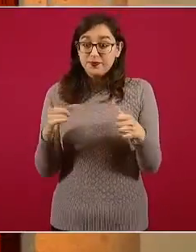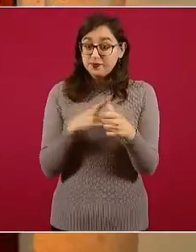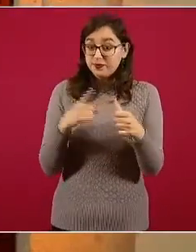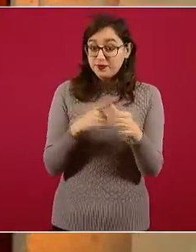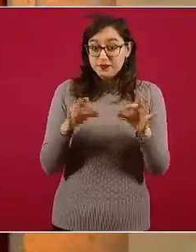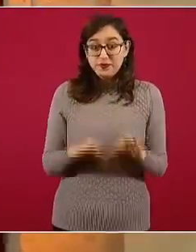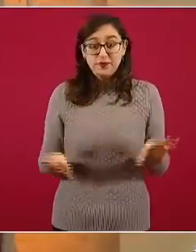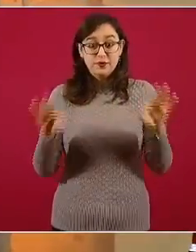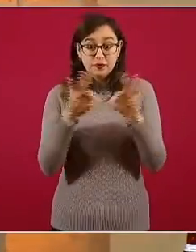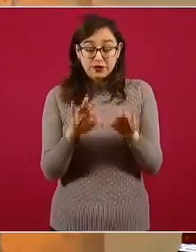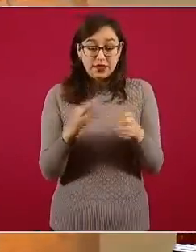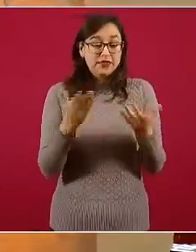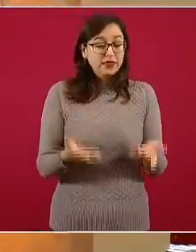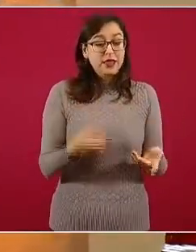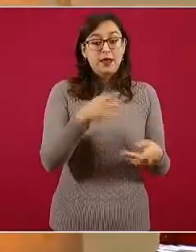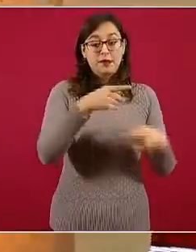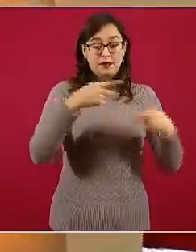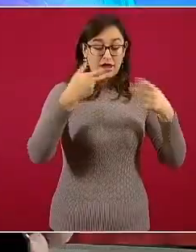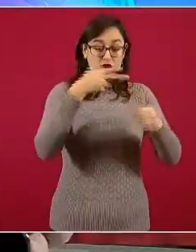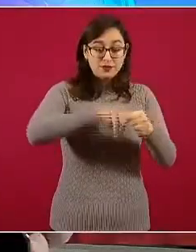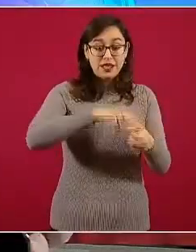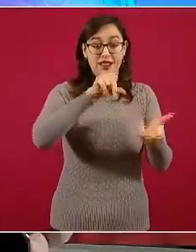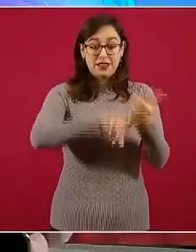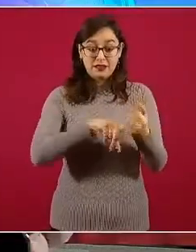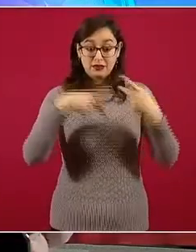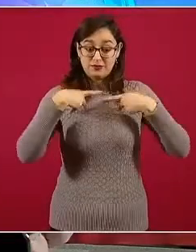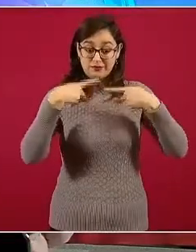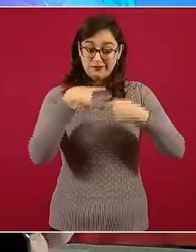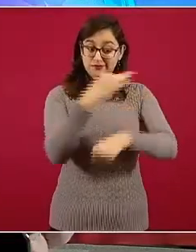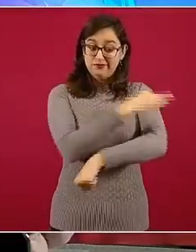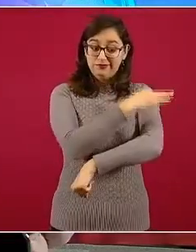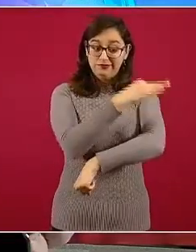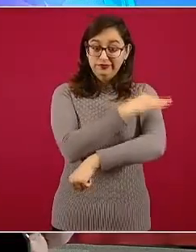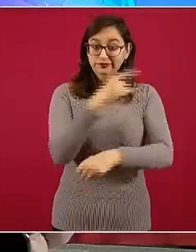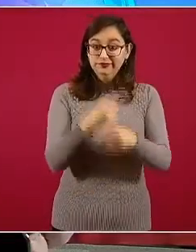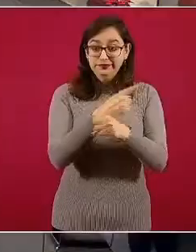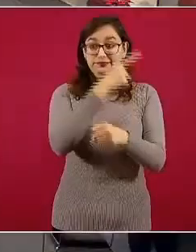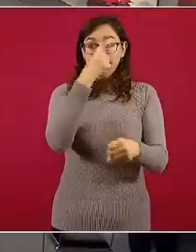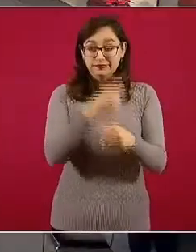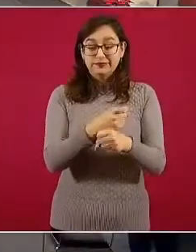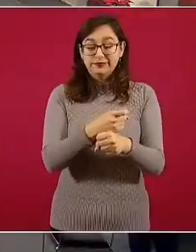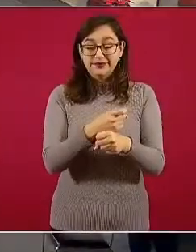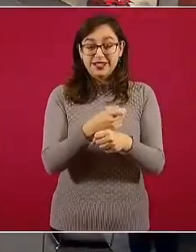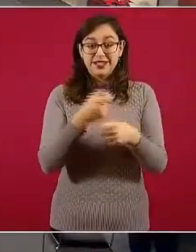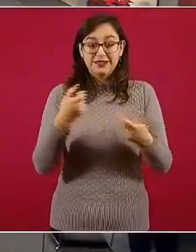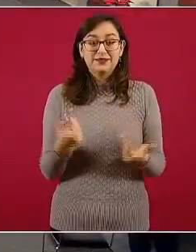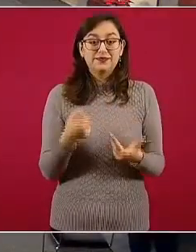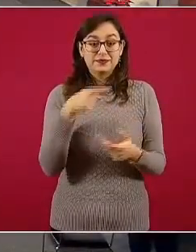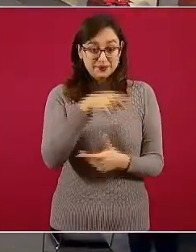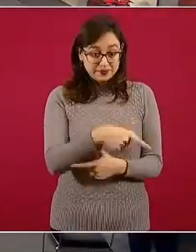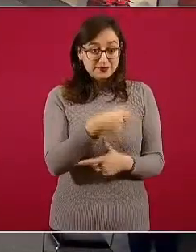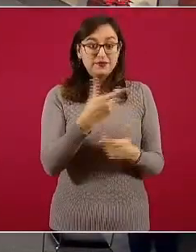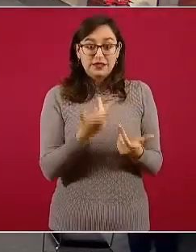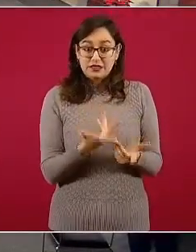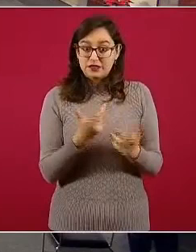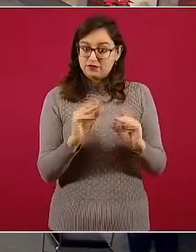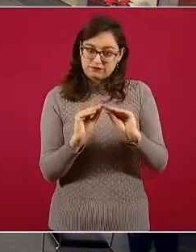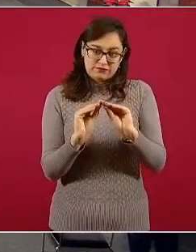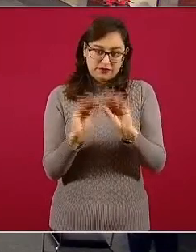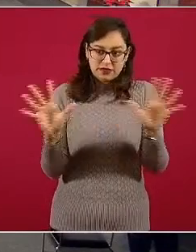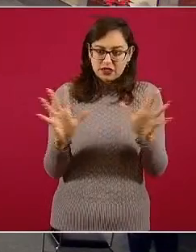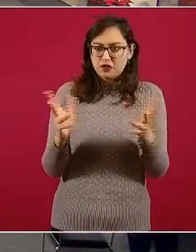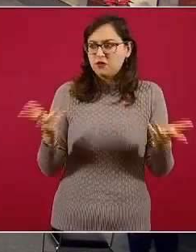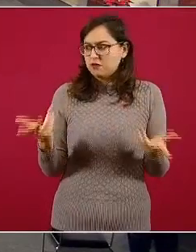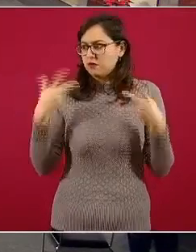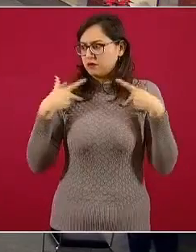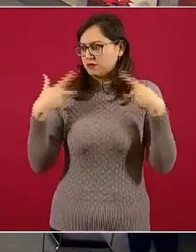la vacunación en personal de salud, creo que en eso es totalmente claro, con muy poco nivel de controversia,